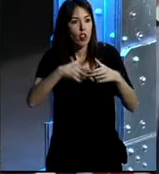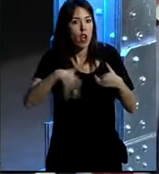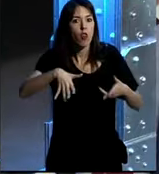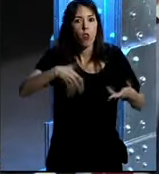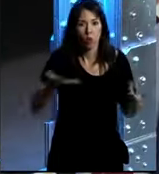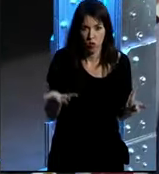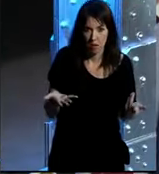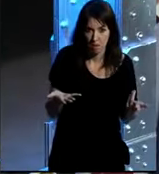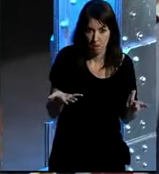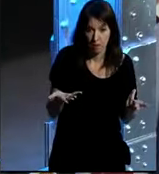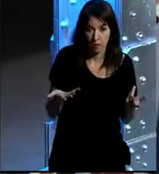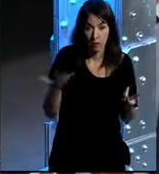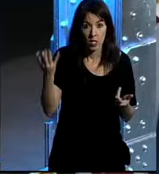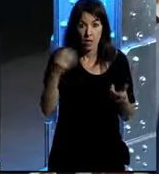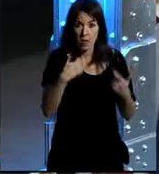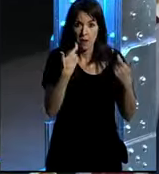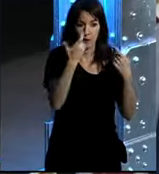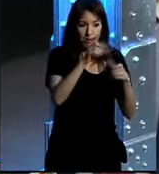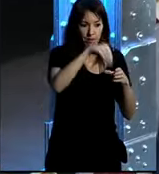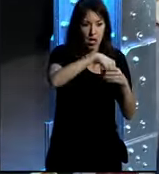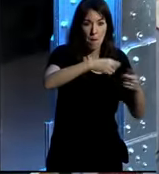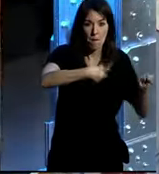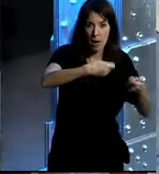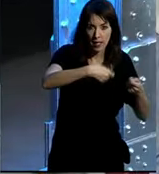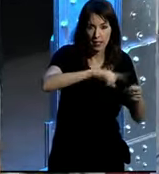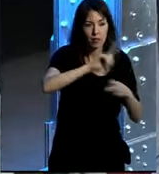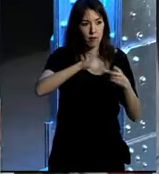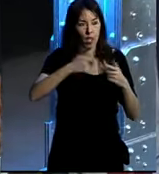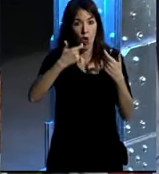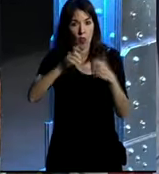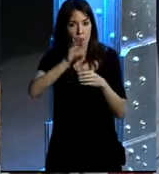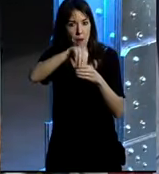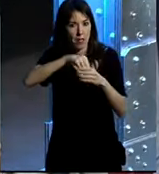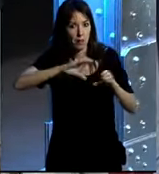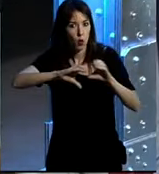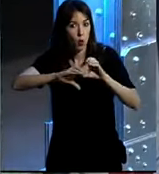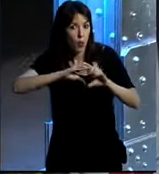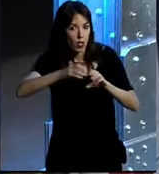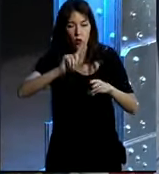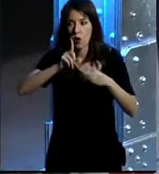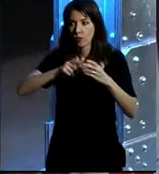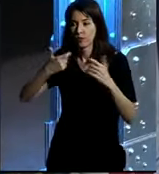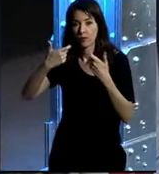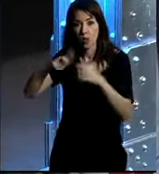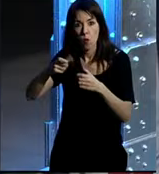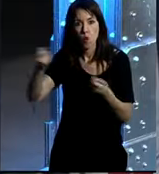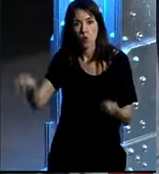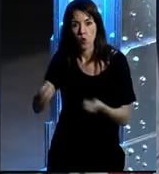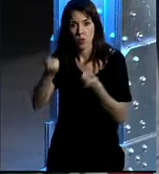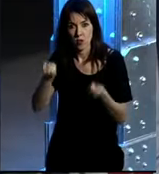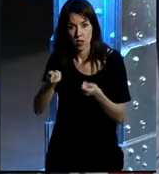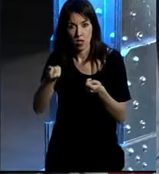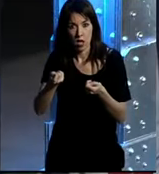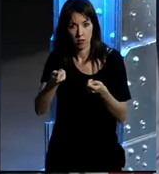que estar tienen que estar en el departamento de marketing tienen que estar en el departamento de comunicación tienen que estar en el de publicidad